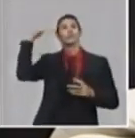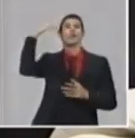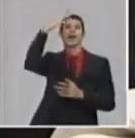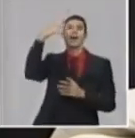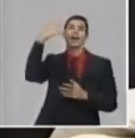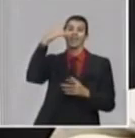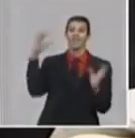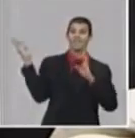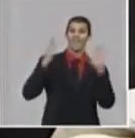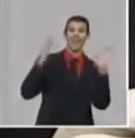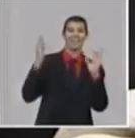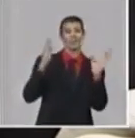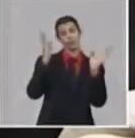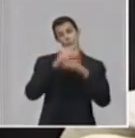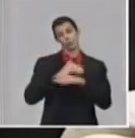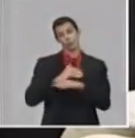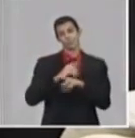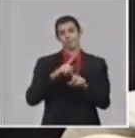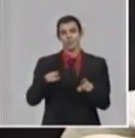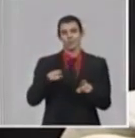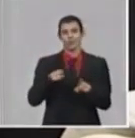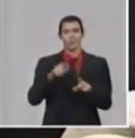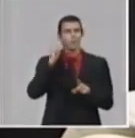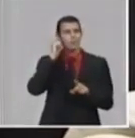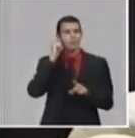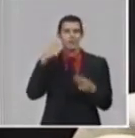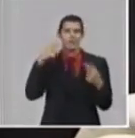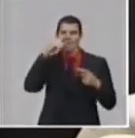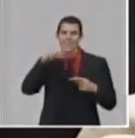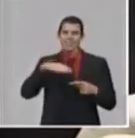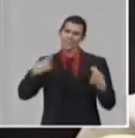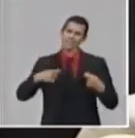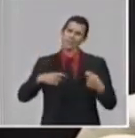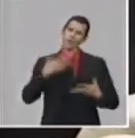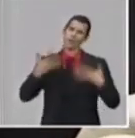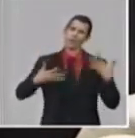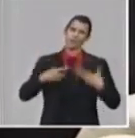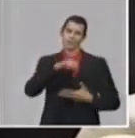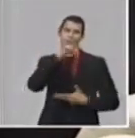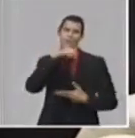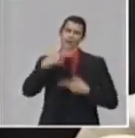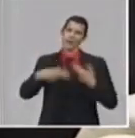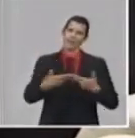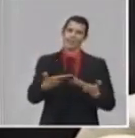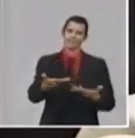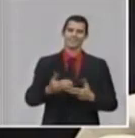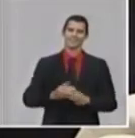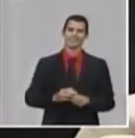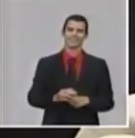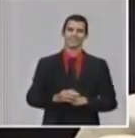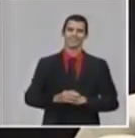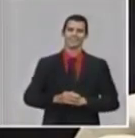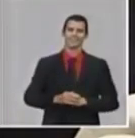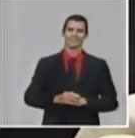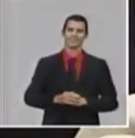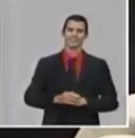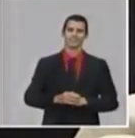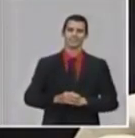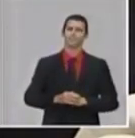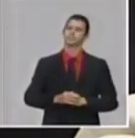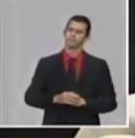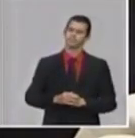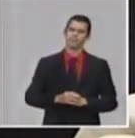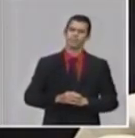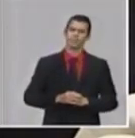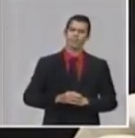orgullosa de lo que usted está haciendo. Felicidades para ella. Doctora, ¿cómo han estado trabajando el proyecto?